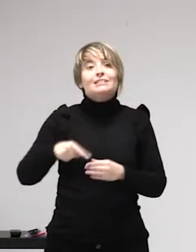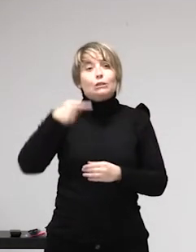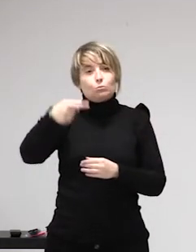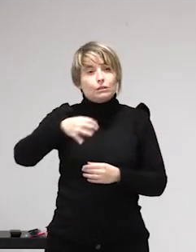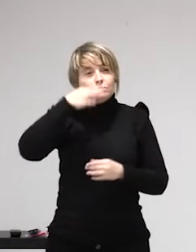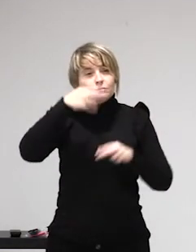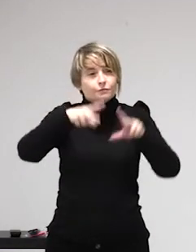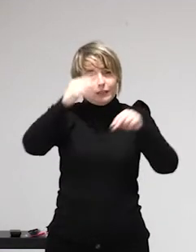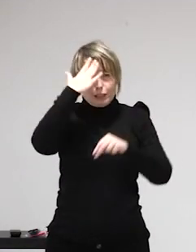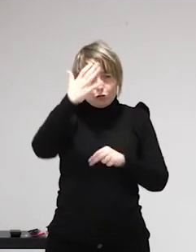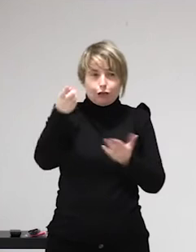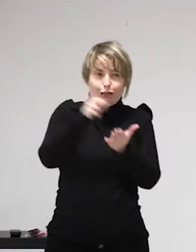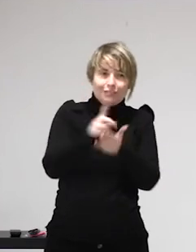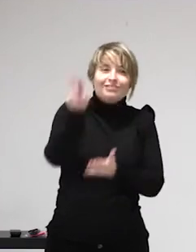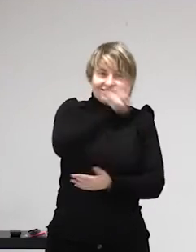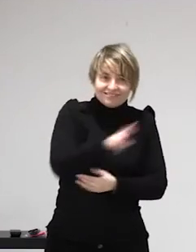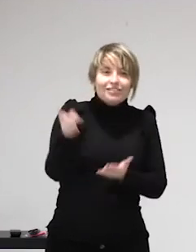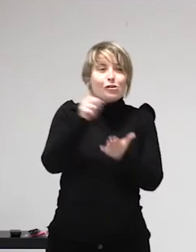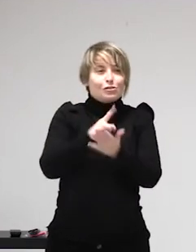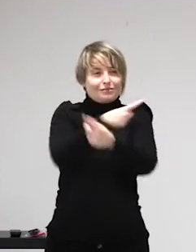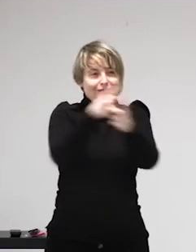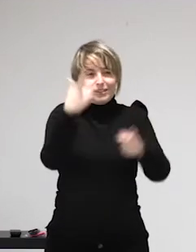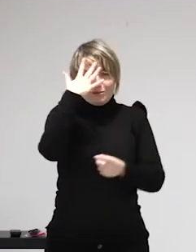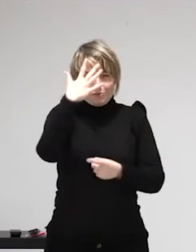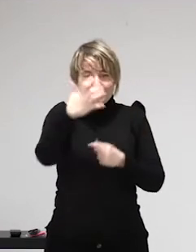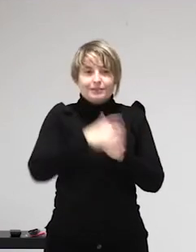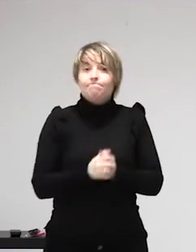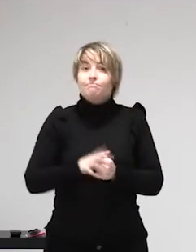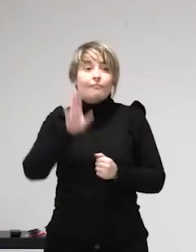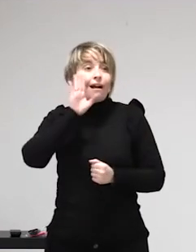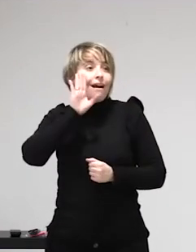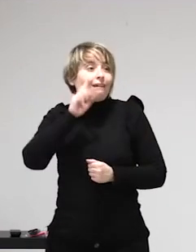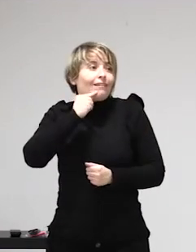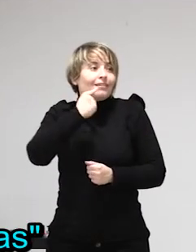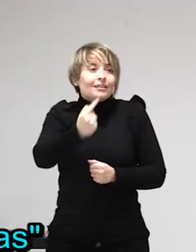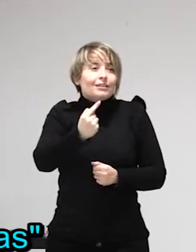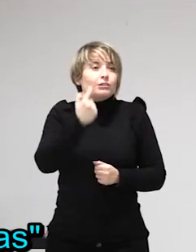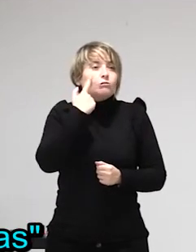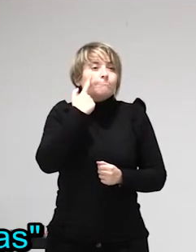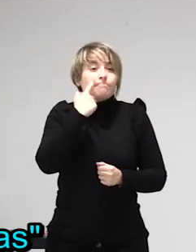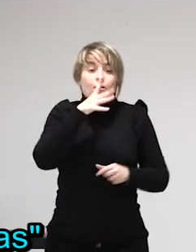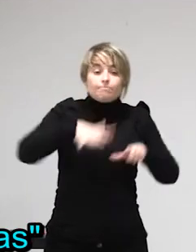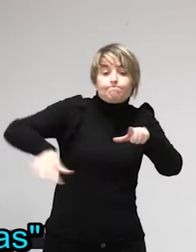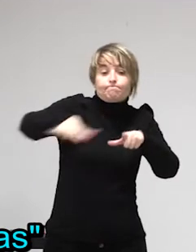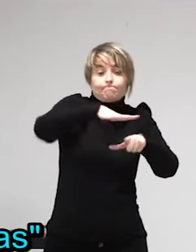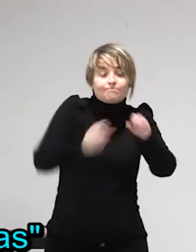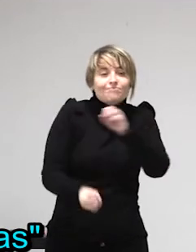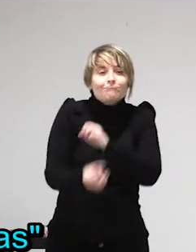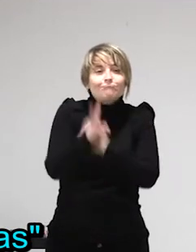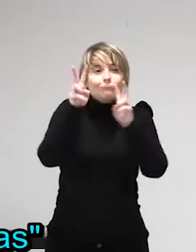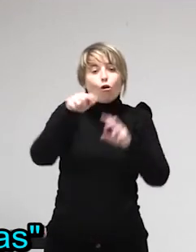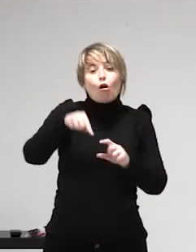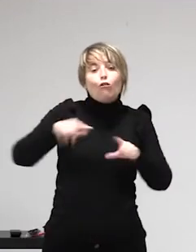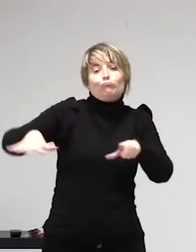precisamente esa diversidad, pluralidad y riqueza es la que queremos defender en el lugar apropiado. Como decía Nayara, comenzaremos las